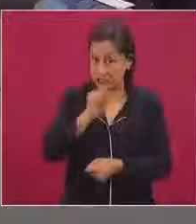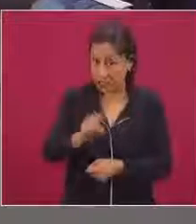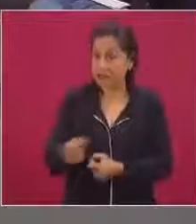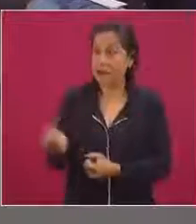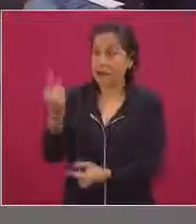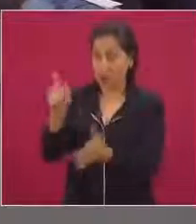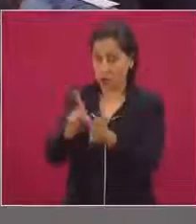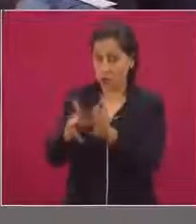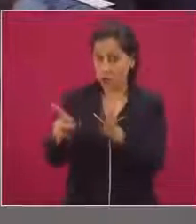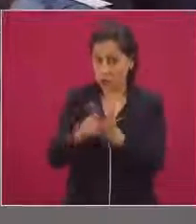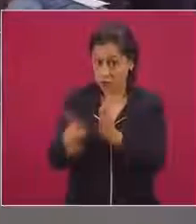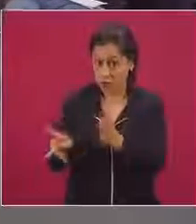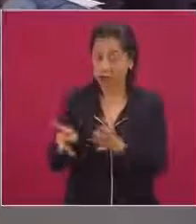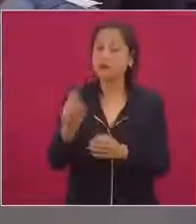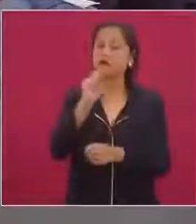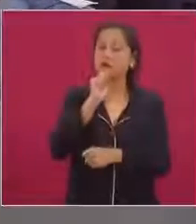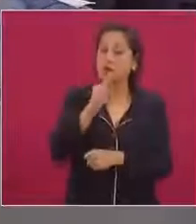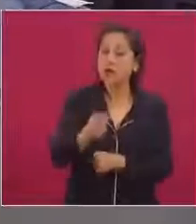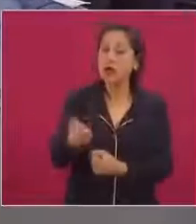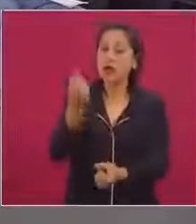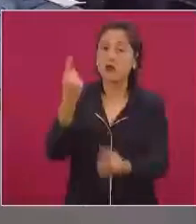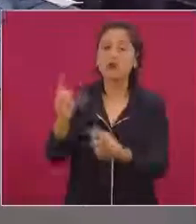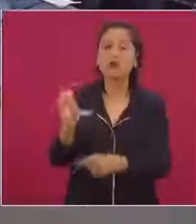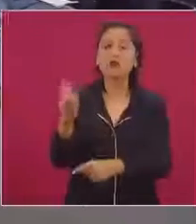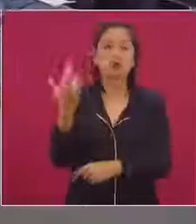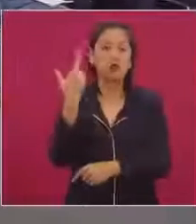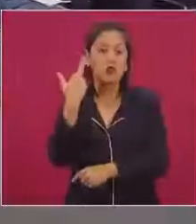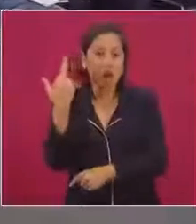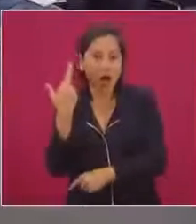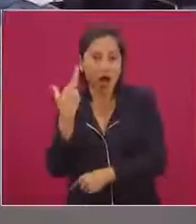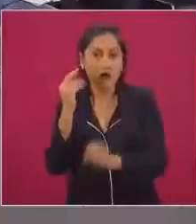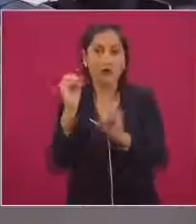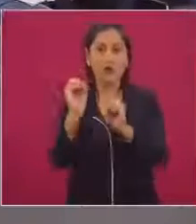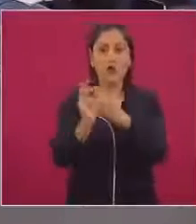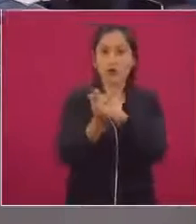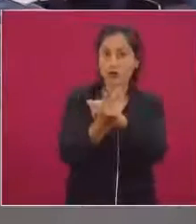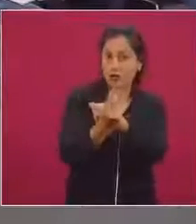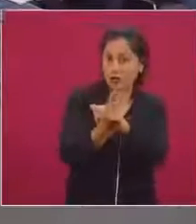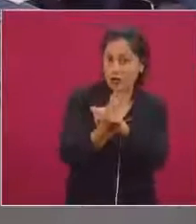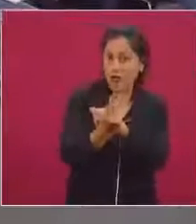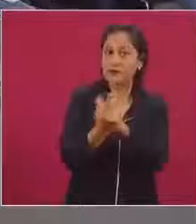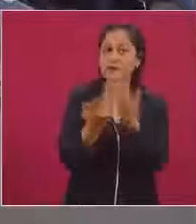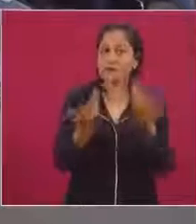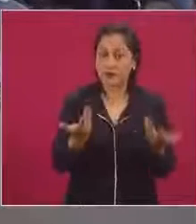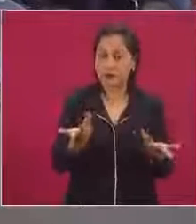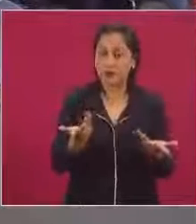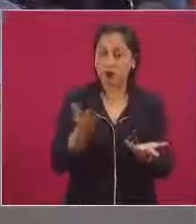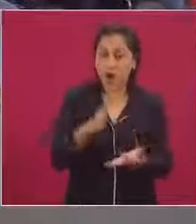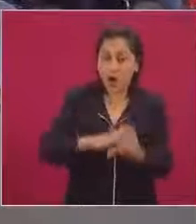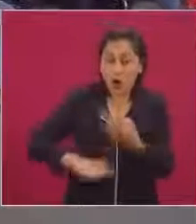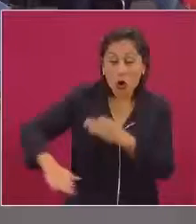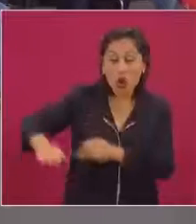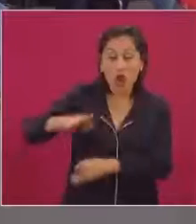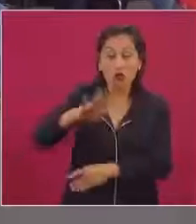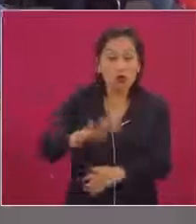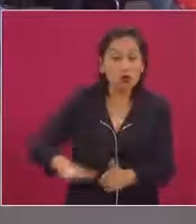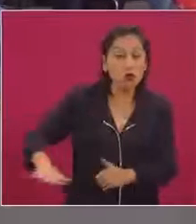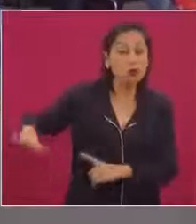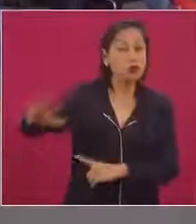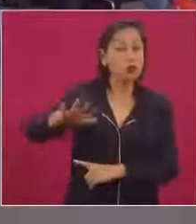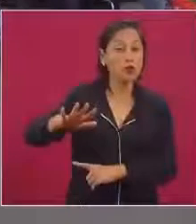estaciones de radio, las televisoras, también con honrosas excepciones, no quiero generalizar.